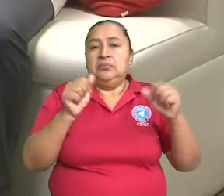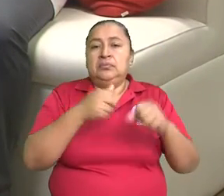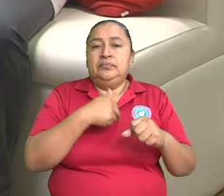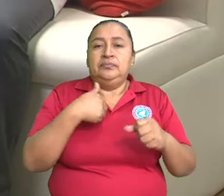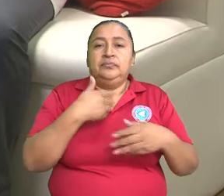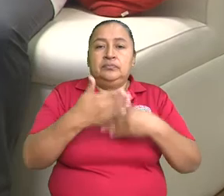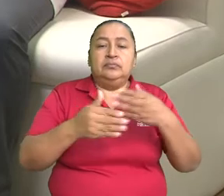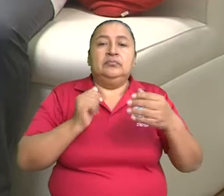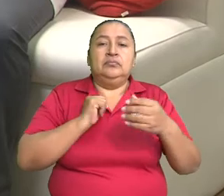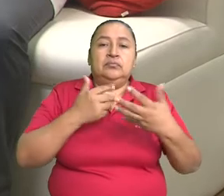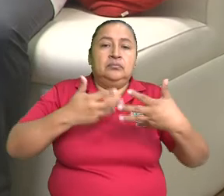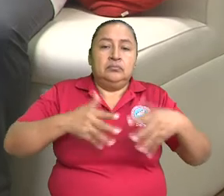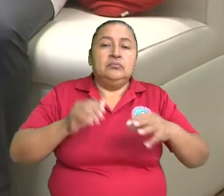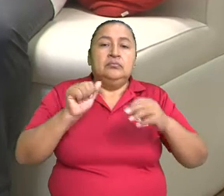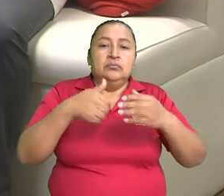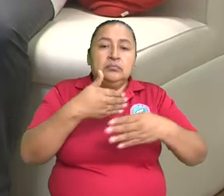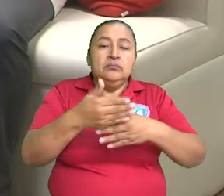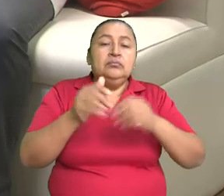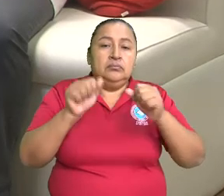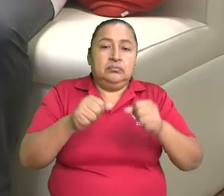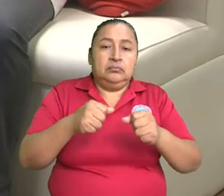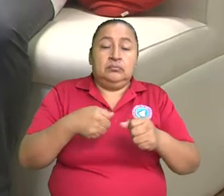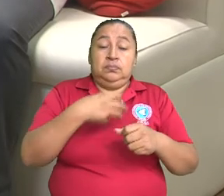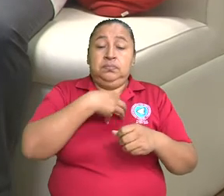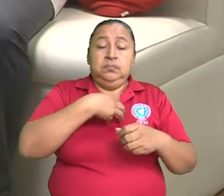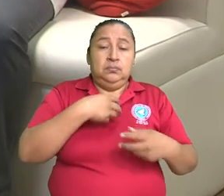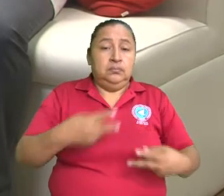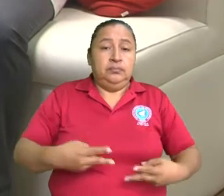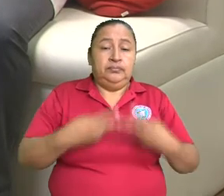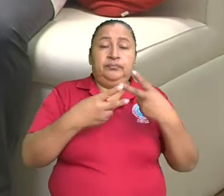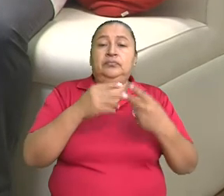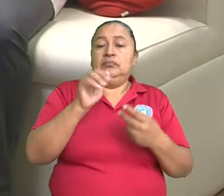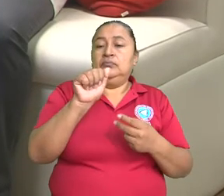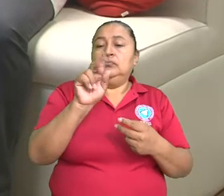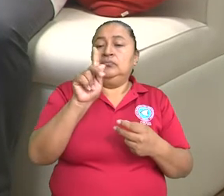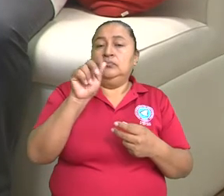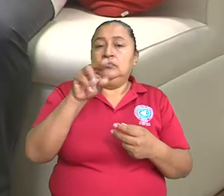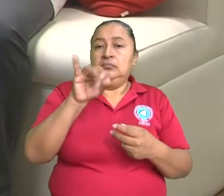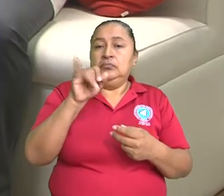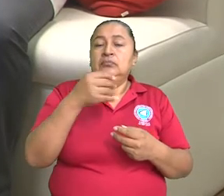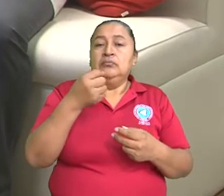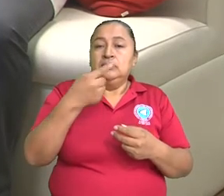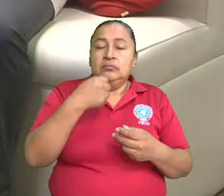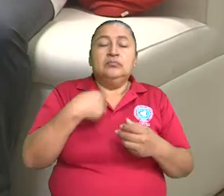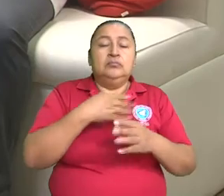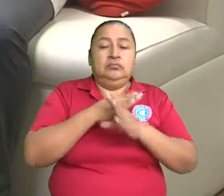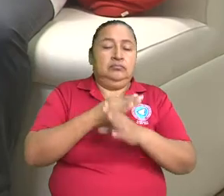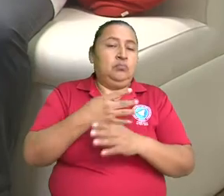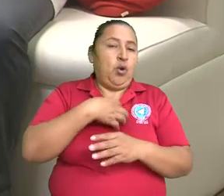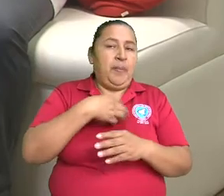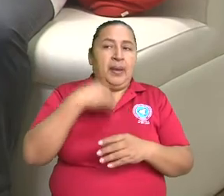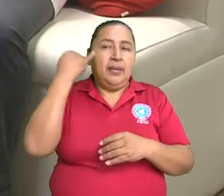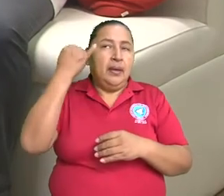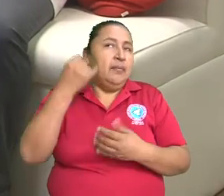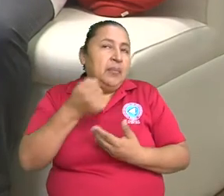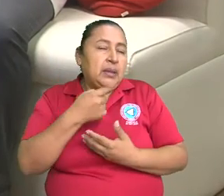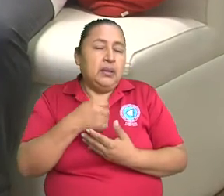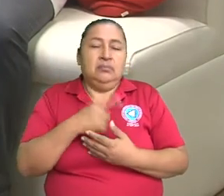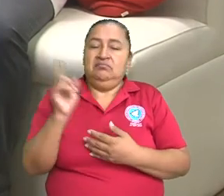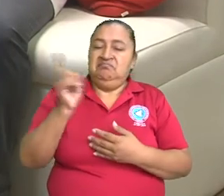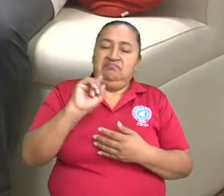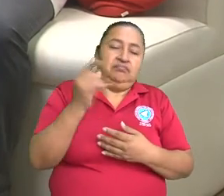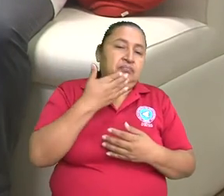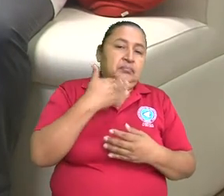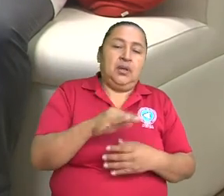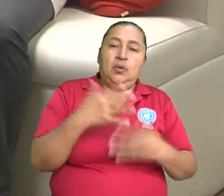vas a volver a la normalidad. Yo creo que la automedicación juega un papel fundamental contraproducente en todo